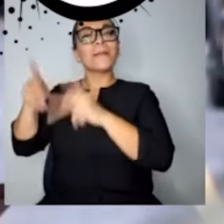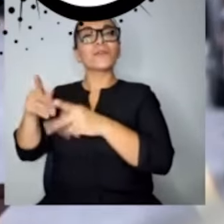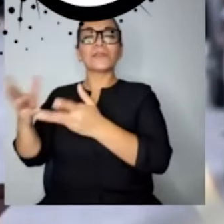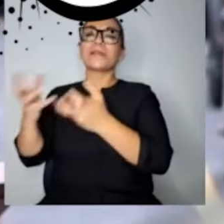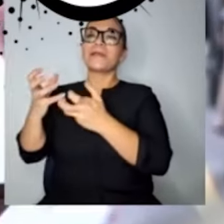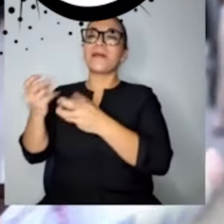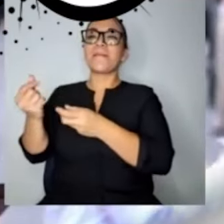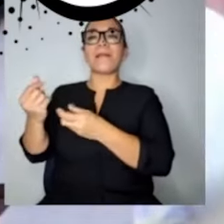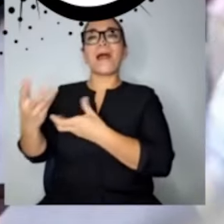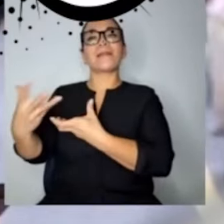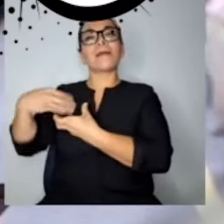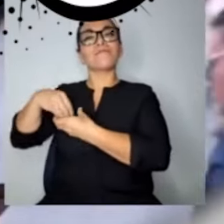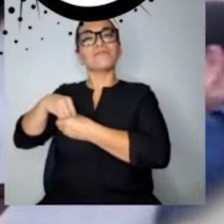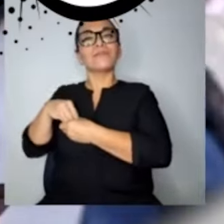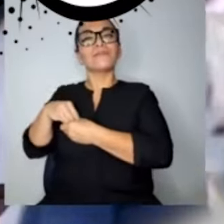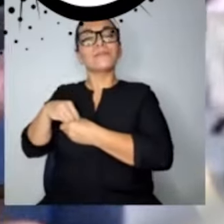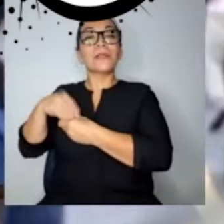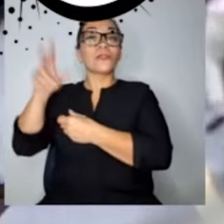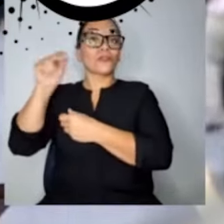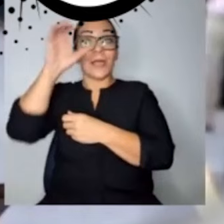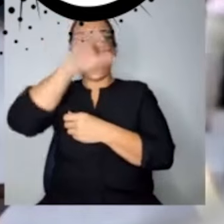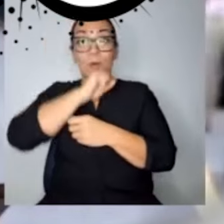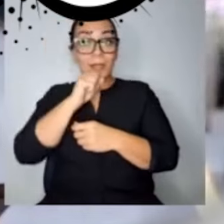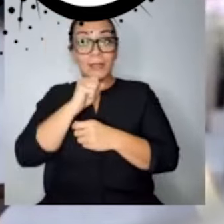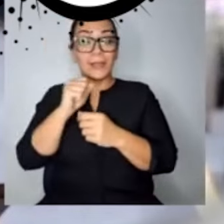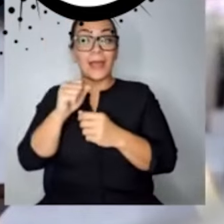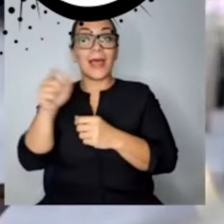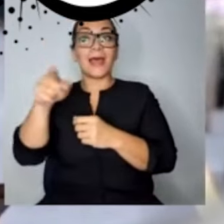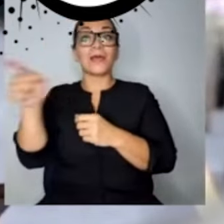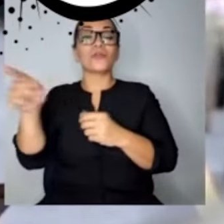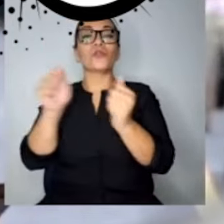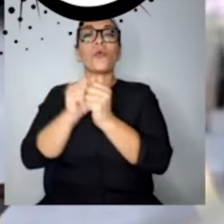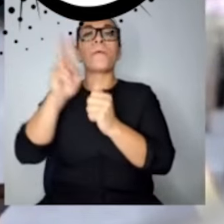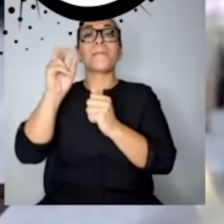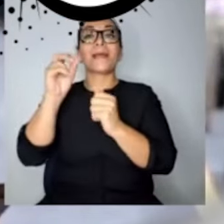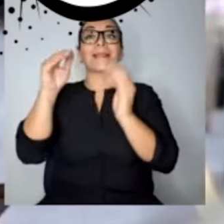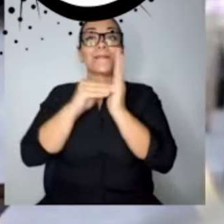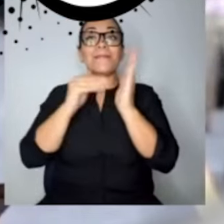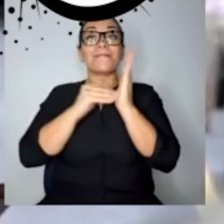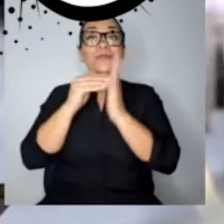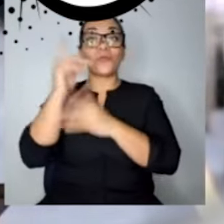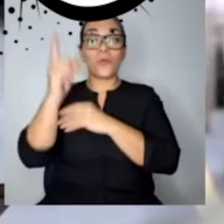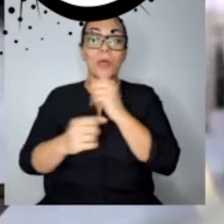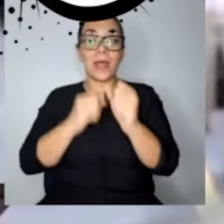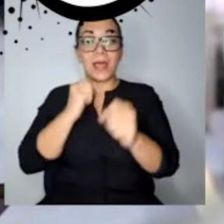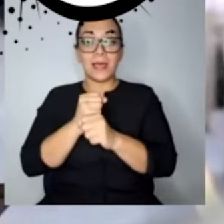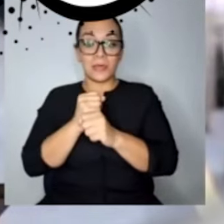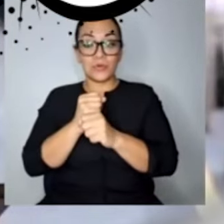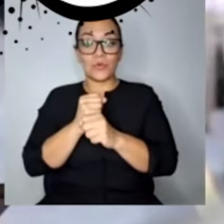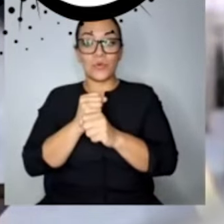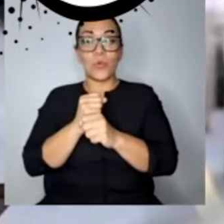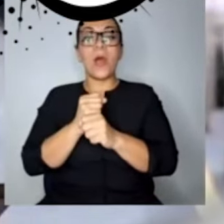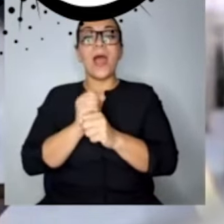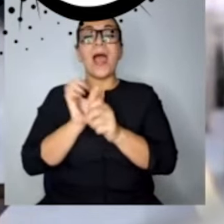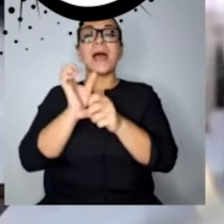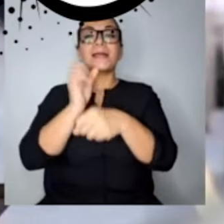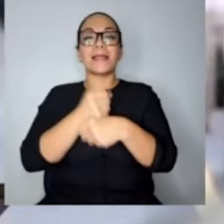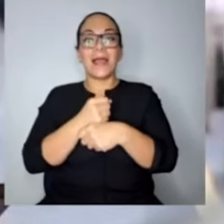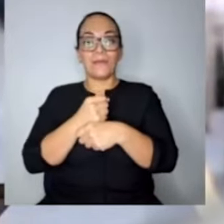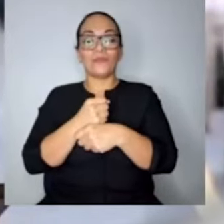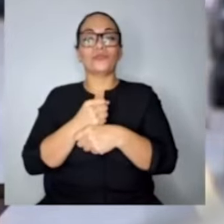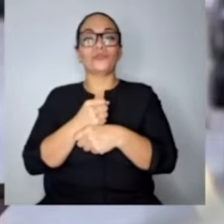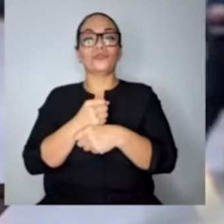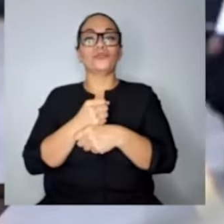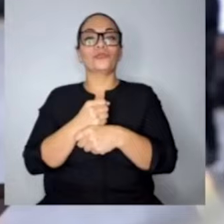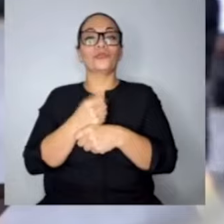sin darse cuenta que con 20 mil millones al año haríamos, solo con eso,